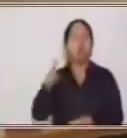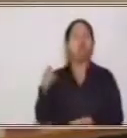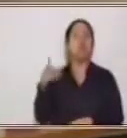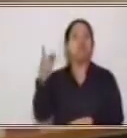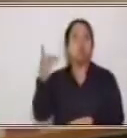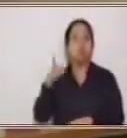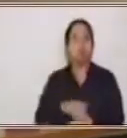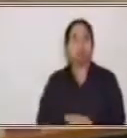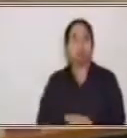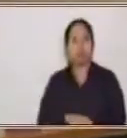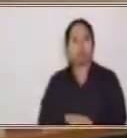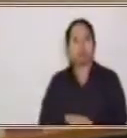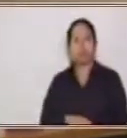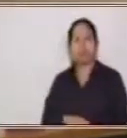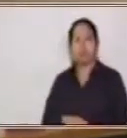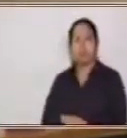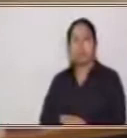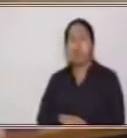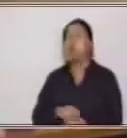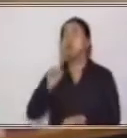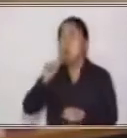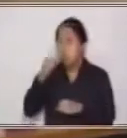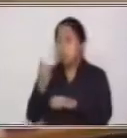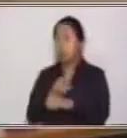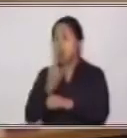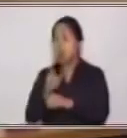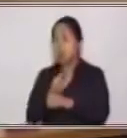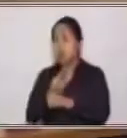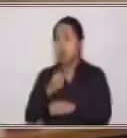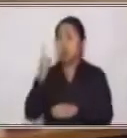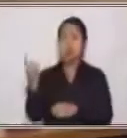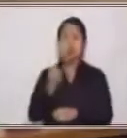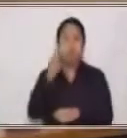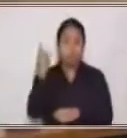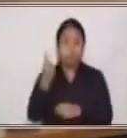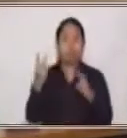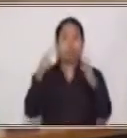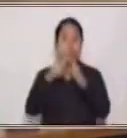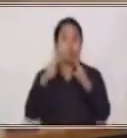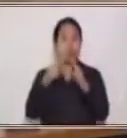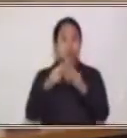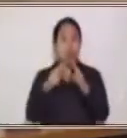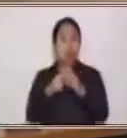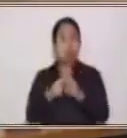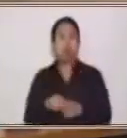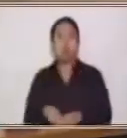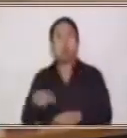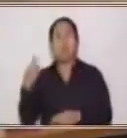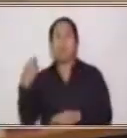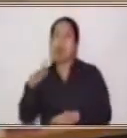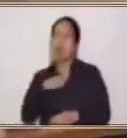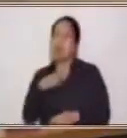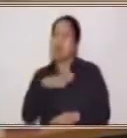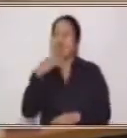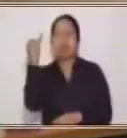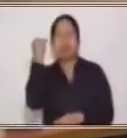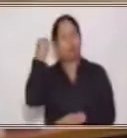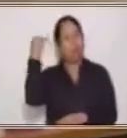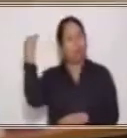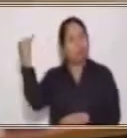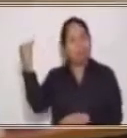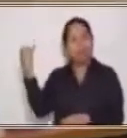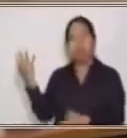cosas que se pueden utilizar. Eso es bien importante que lo conozcamos, para poder tener la idea, la imagen,